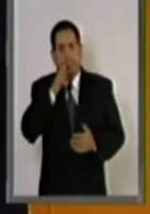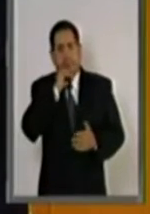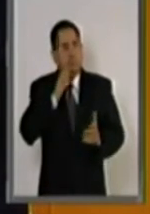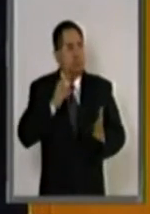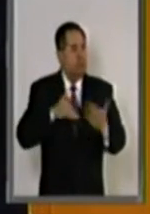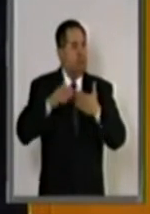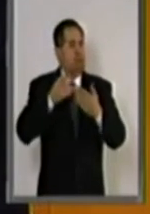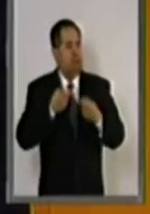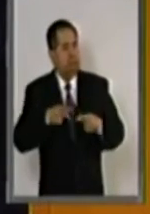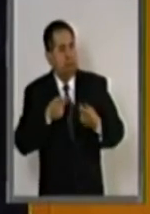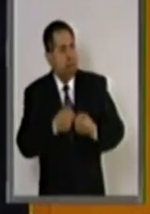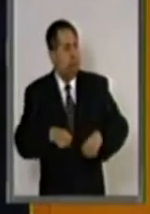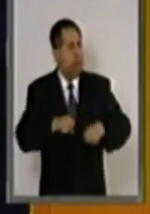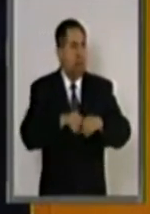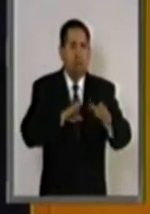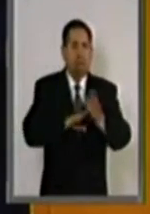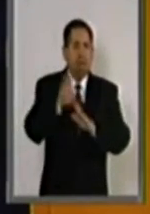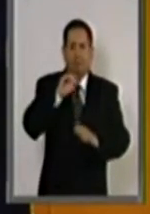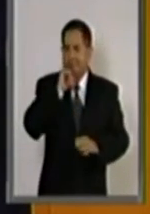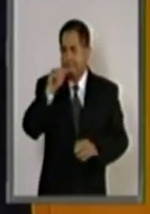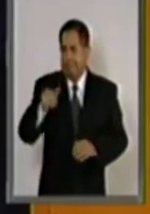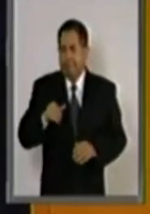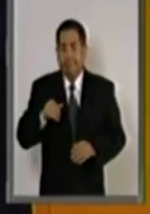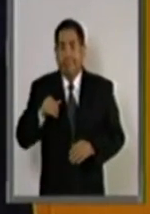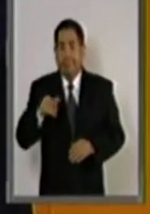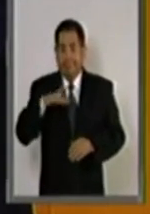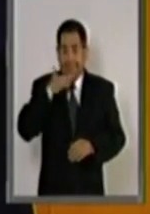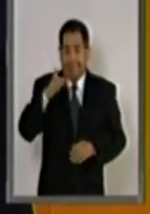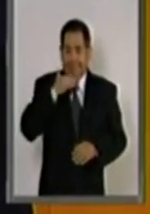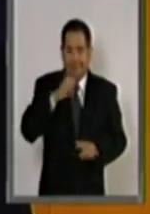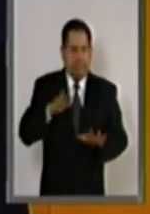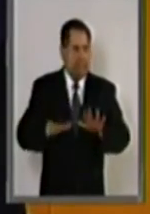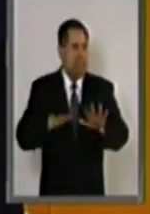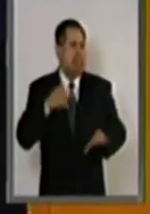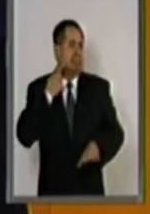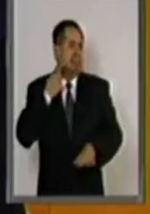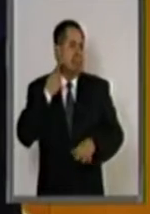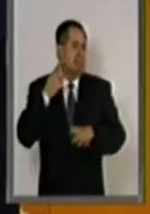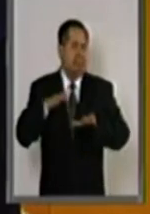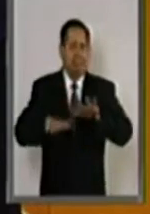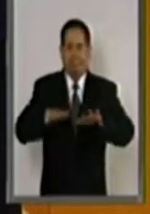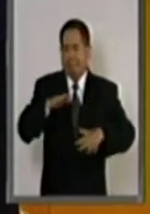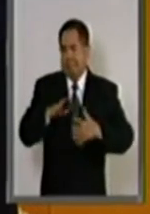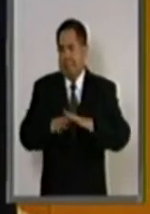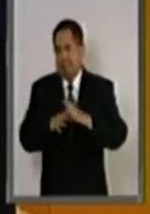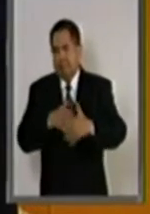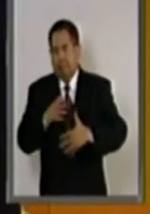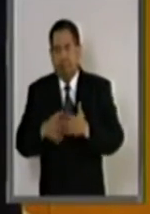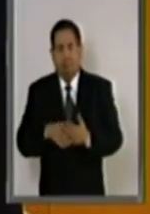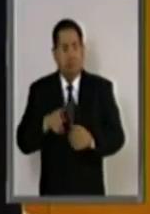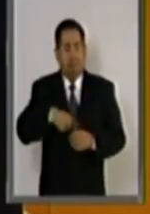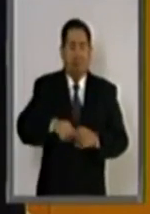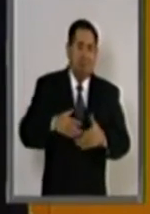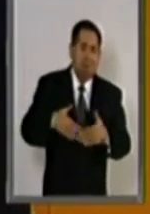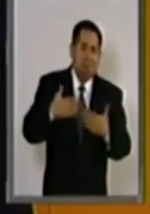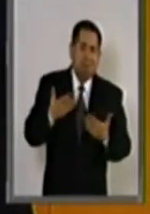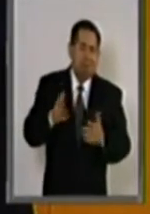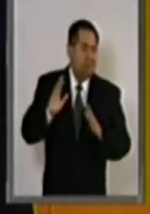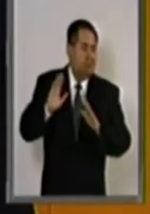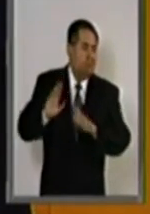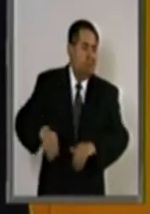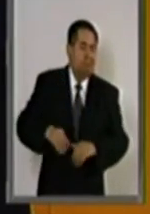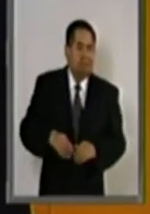social, genera inestabilidad política y deriva precisamente en la desconfianza e